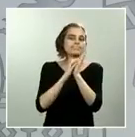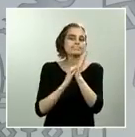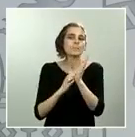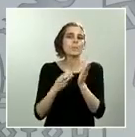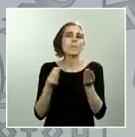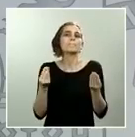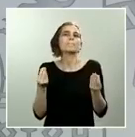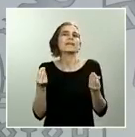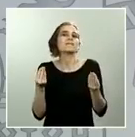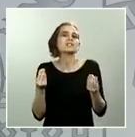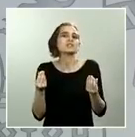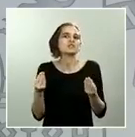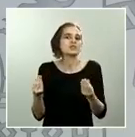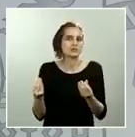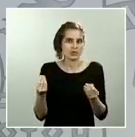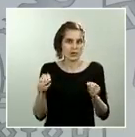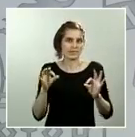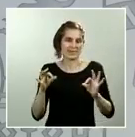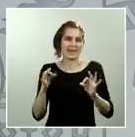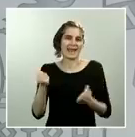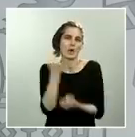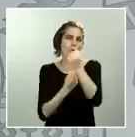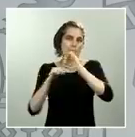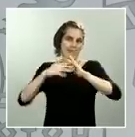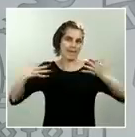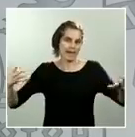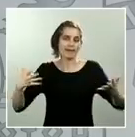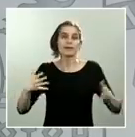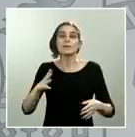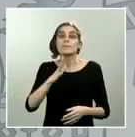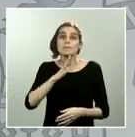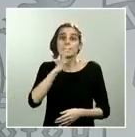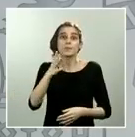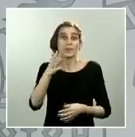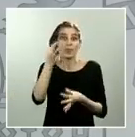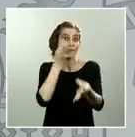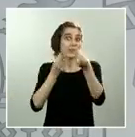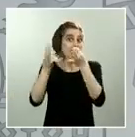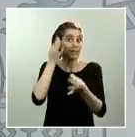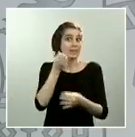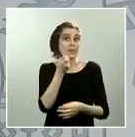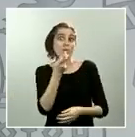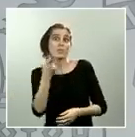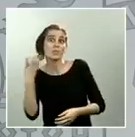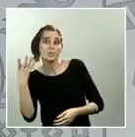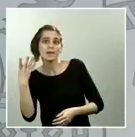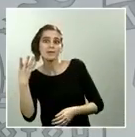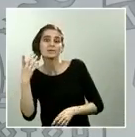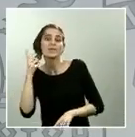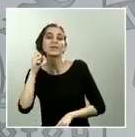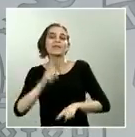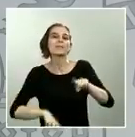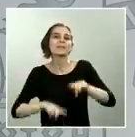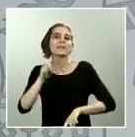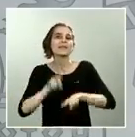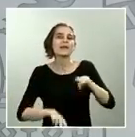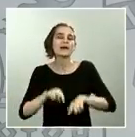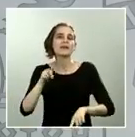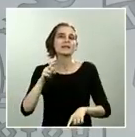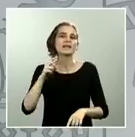macroeconómico porque las cifras van a depender mucho de la intensidad y de la duración de la crisis